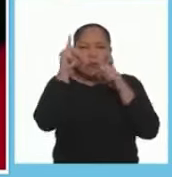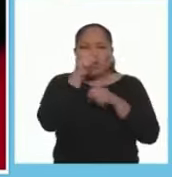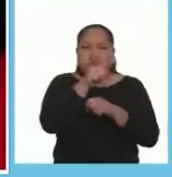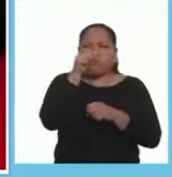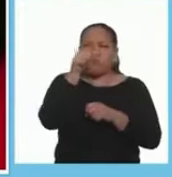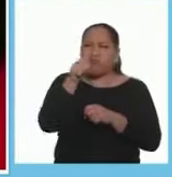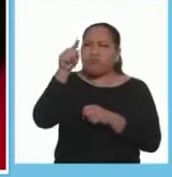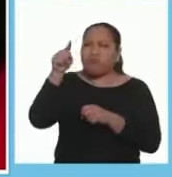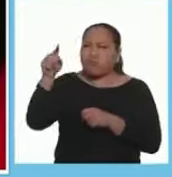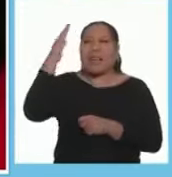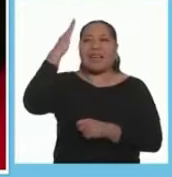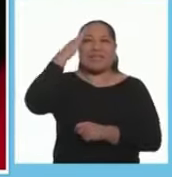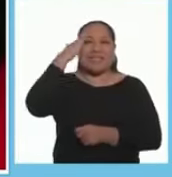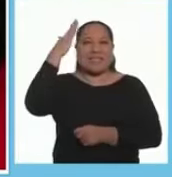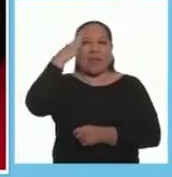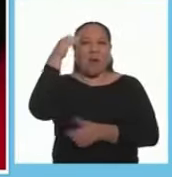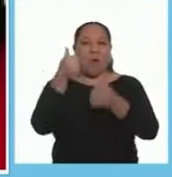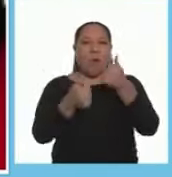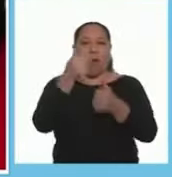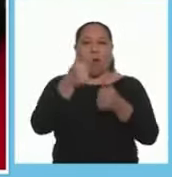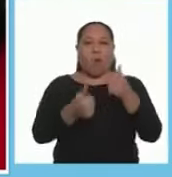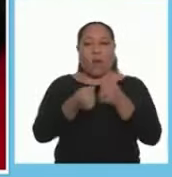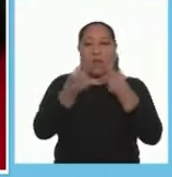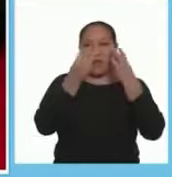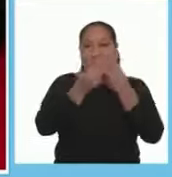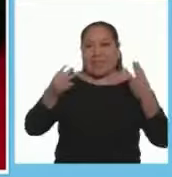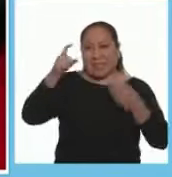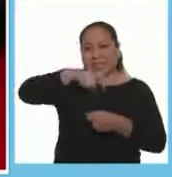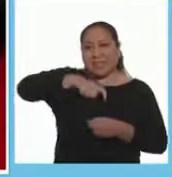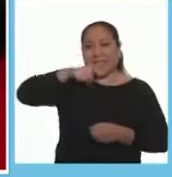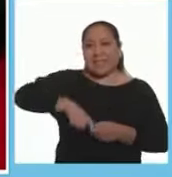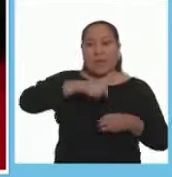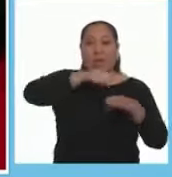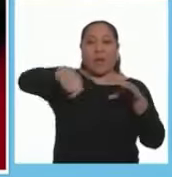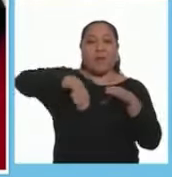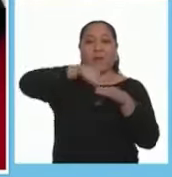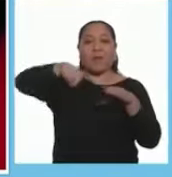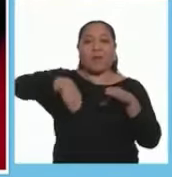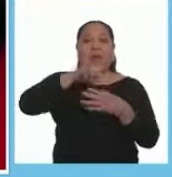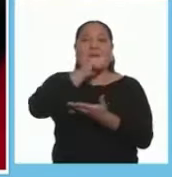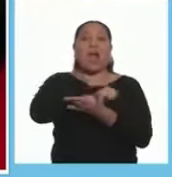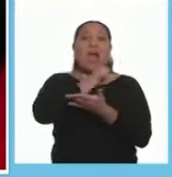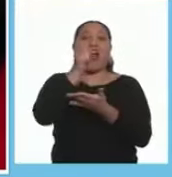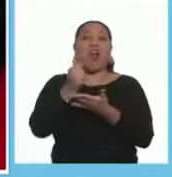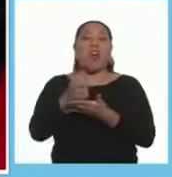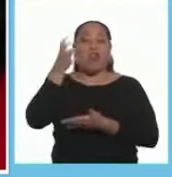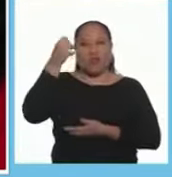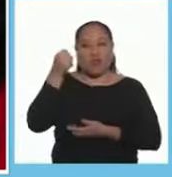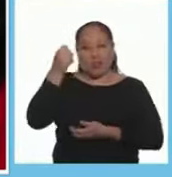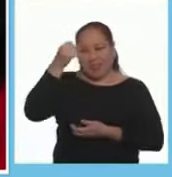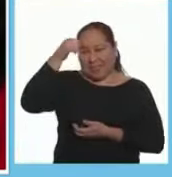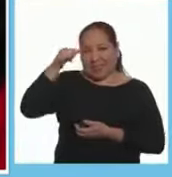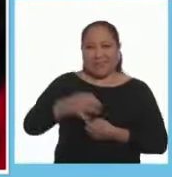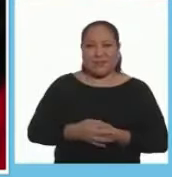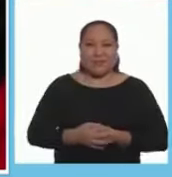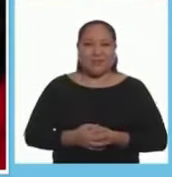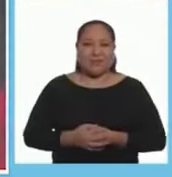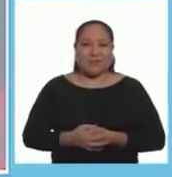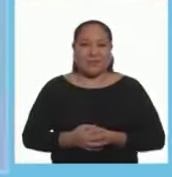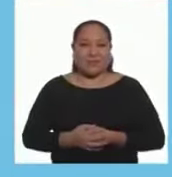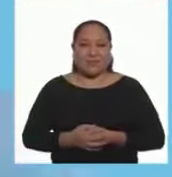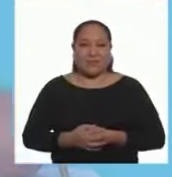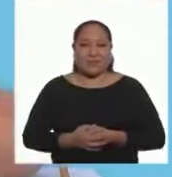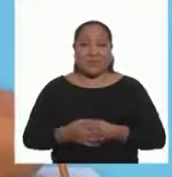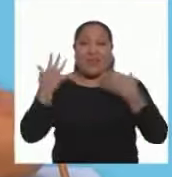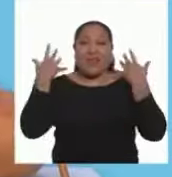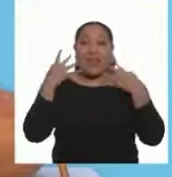dibujos o fotos de la receta Y así sabrá qué ingredientes se necesitan para preparar el arroz con leche